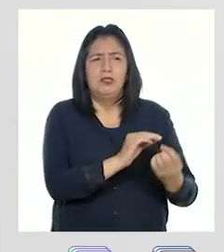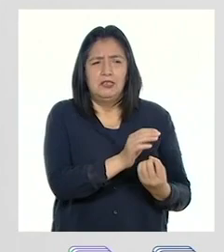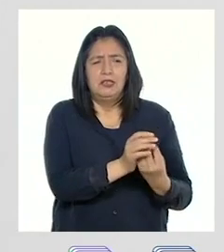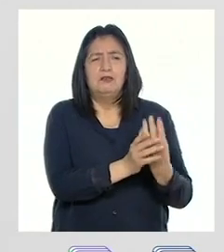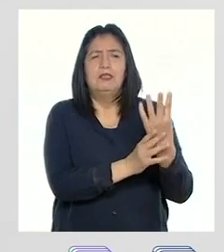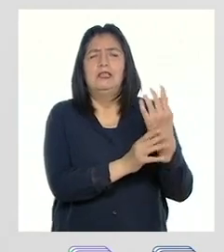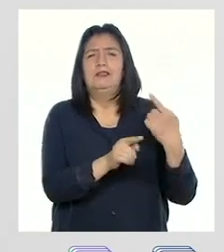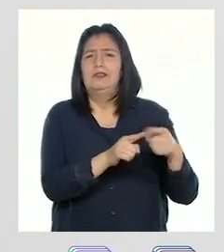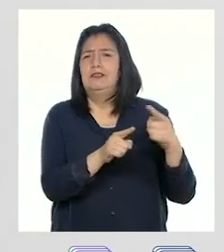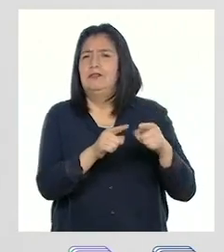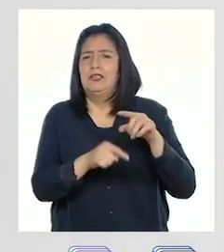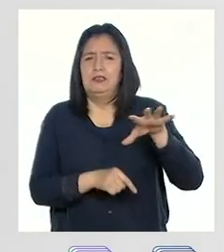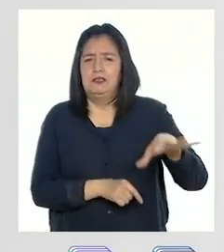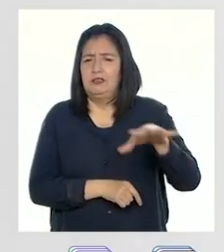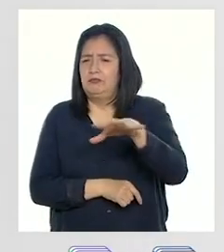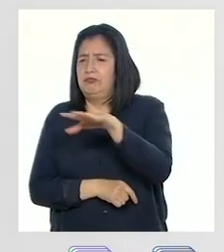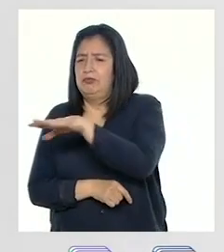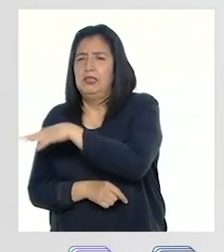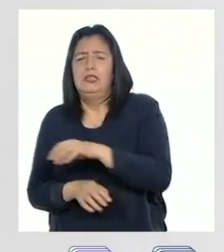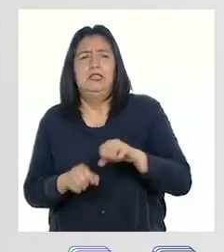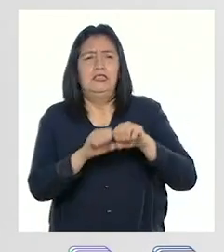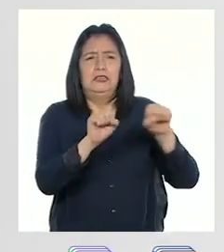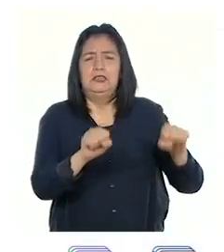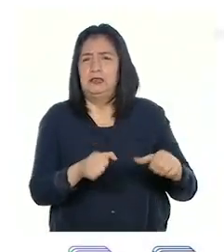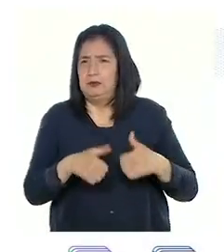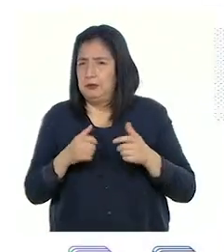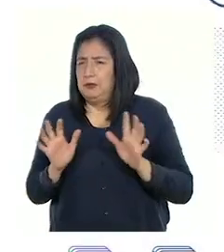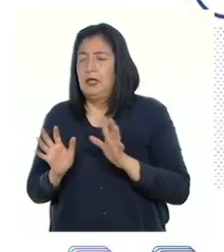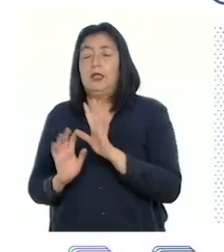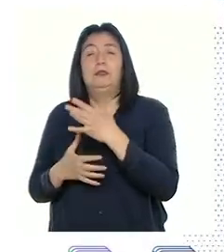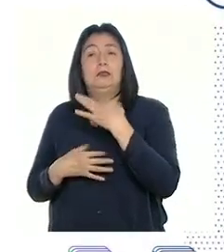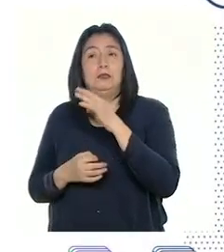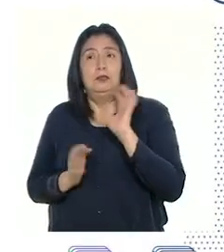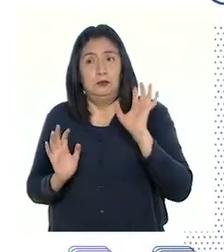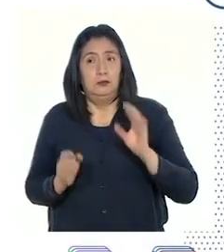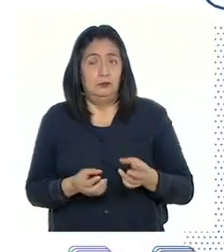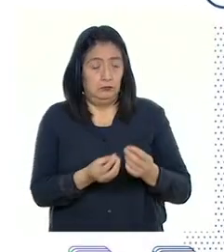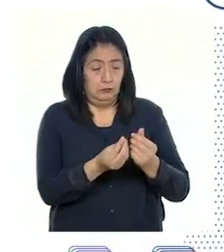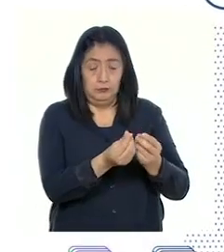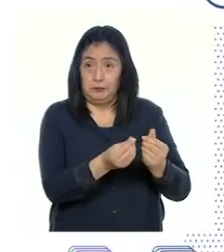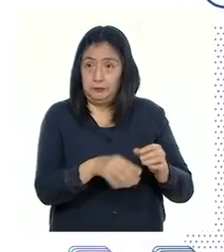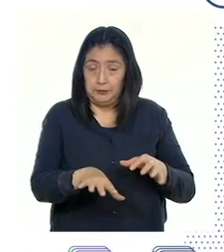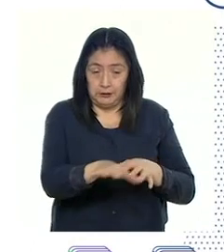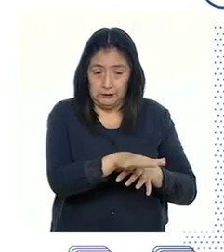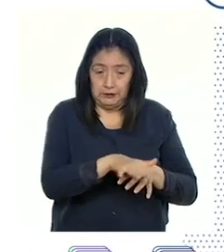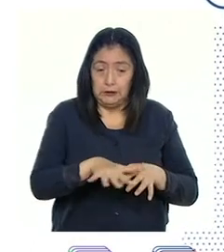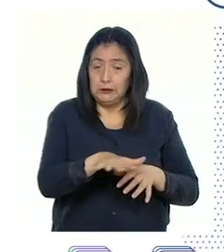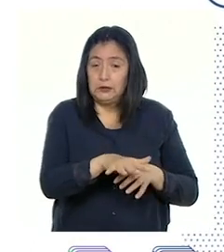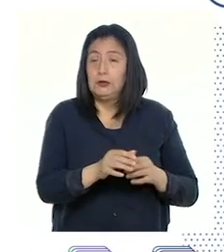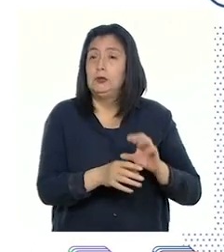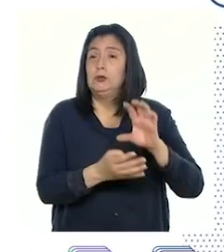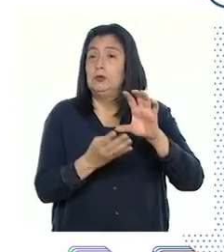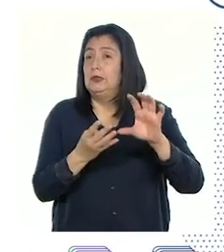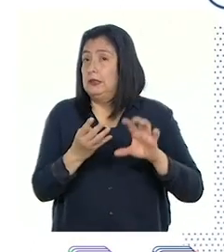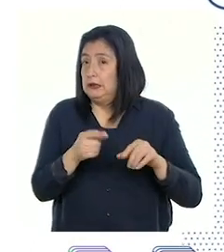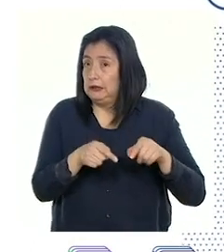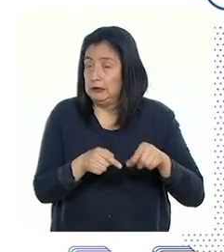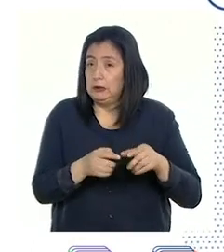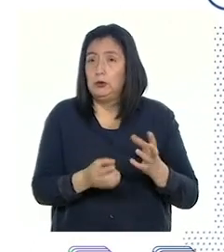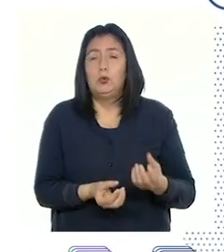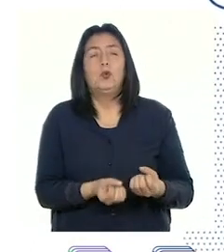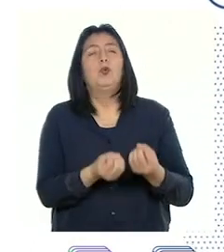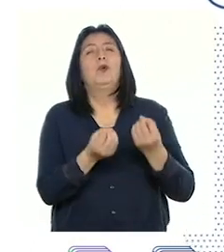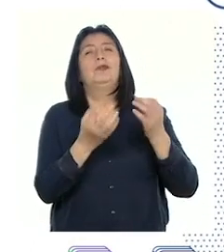distintos ecosistemas. ¡Qué interesante! En el caso del suelo, sus características definen